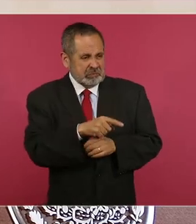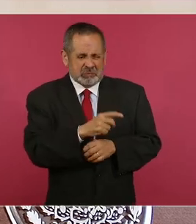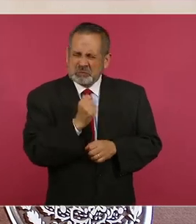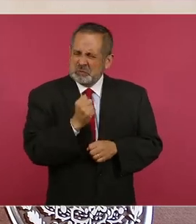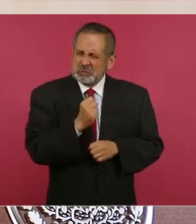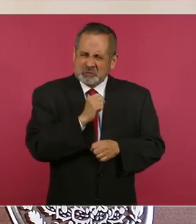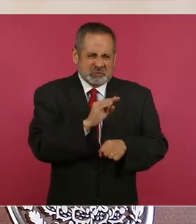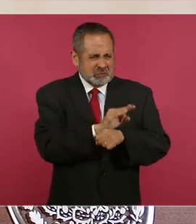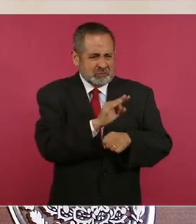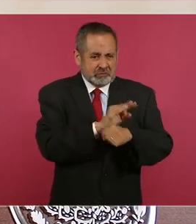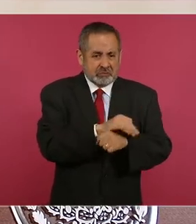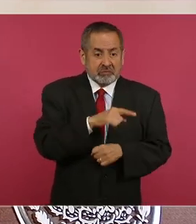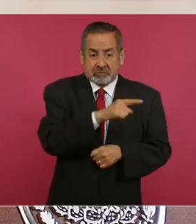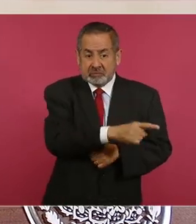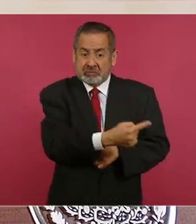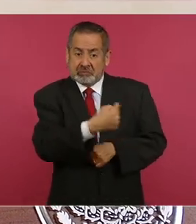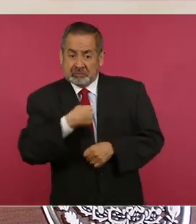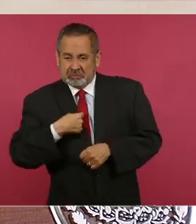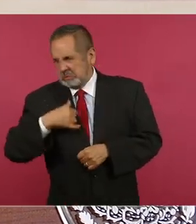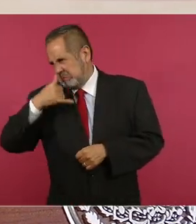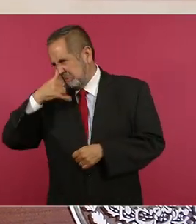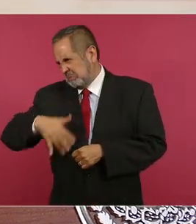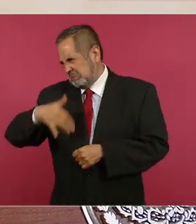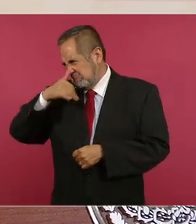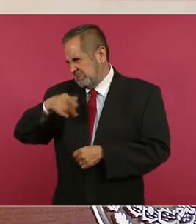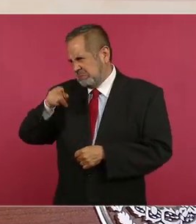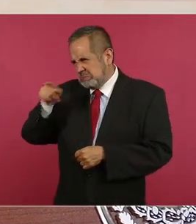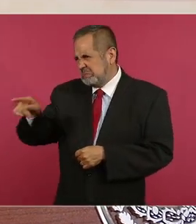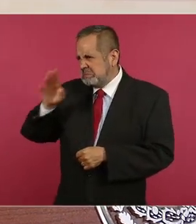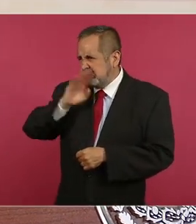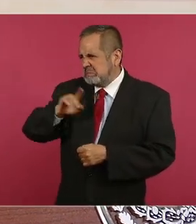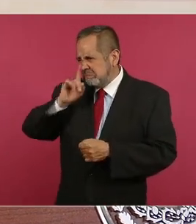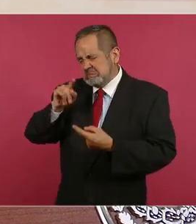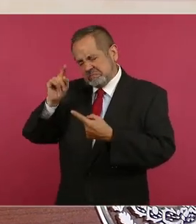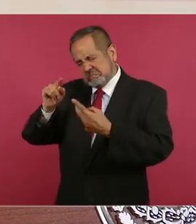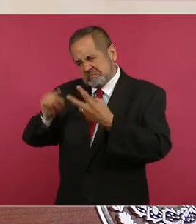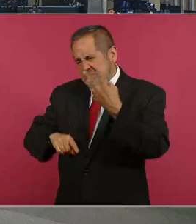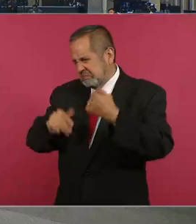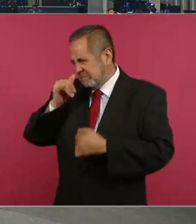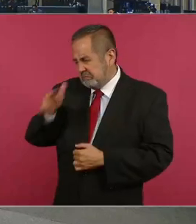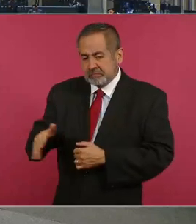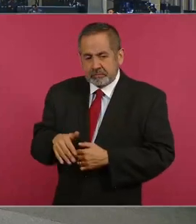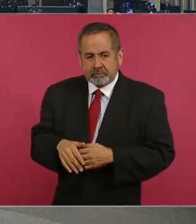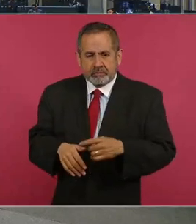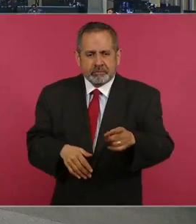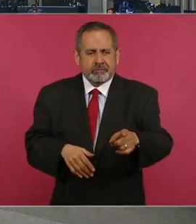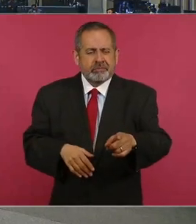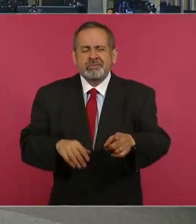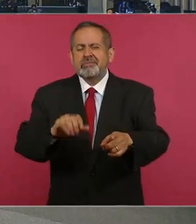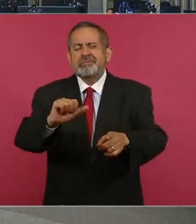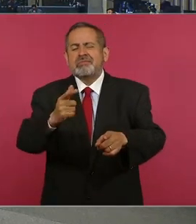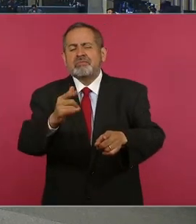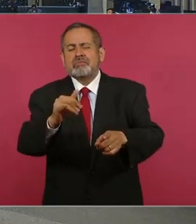me reclamaba, no, no era Aguayo,